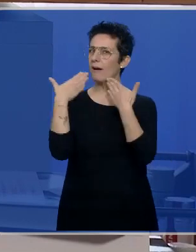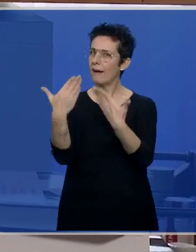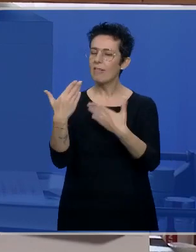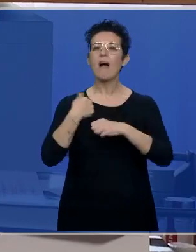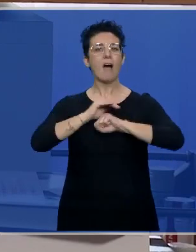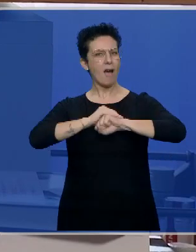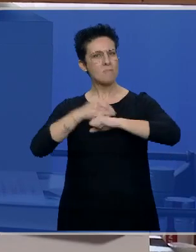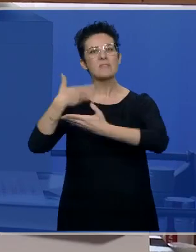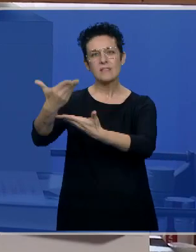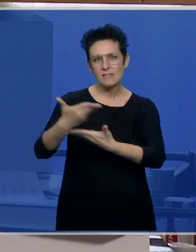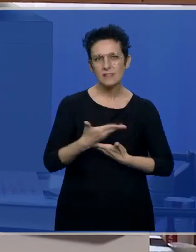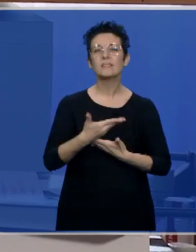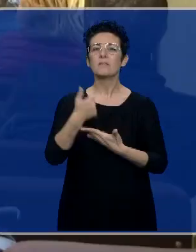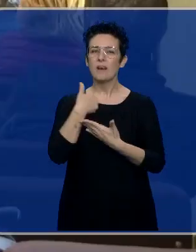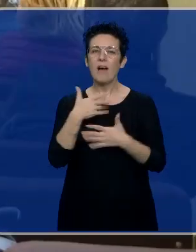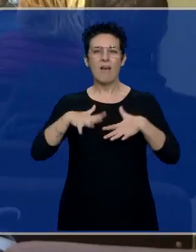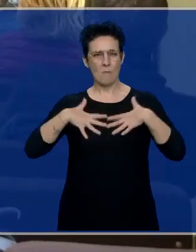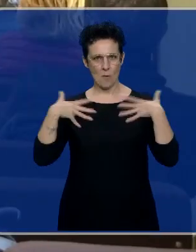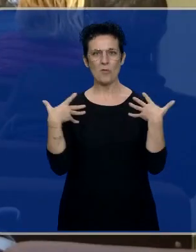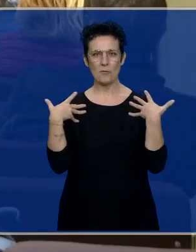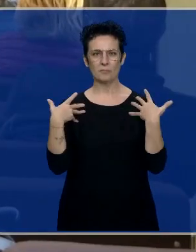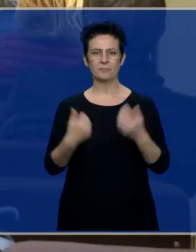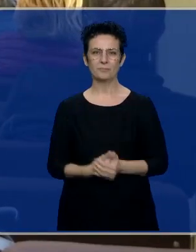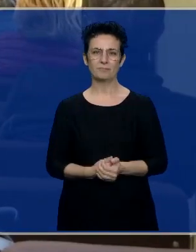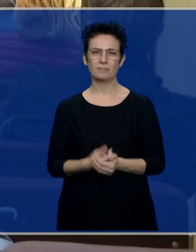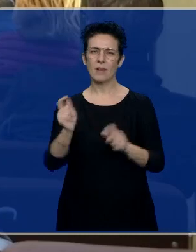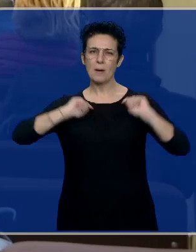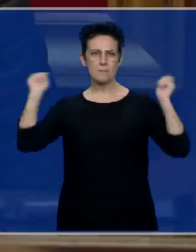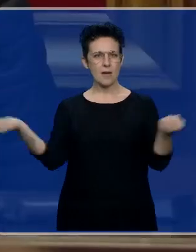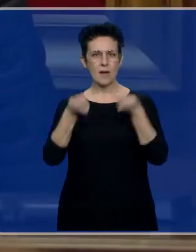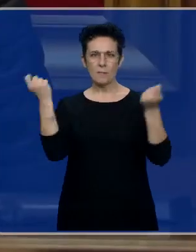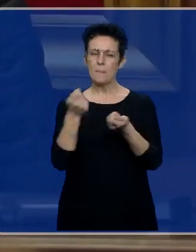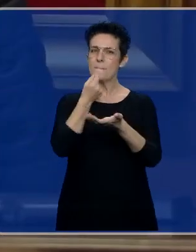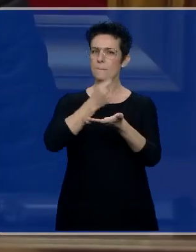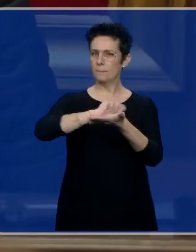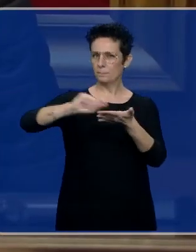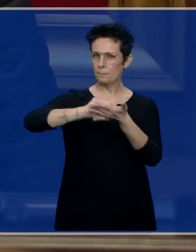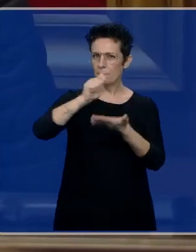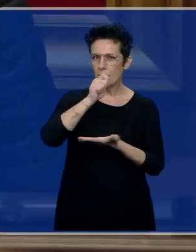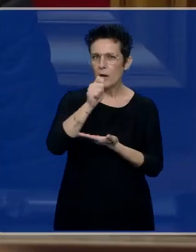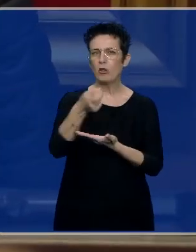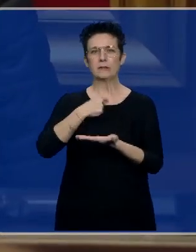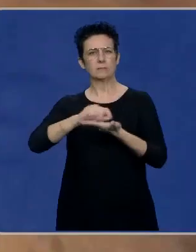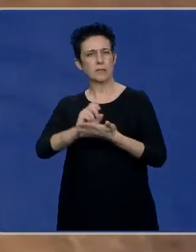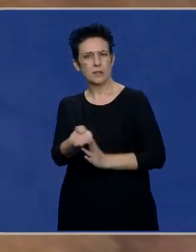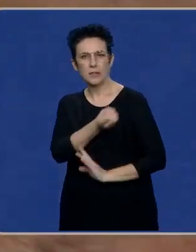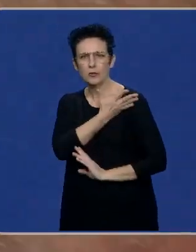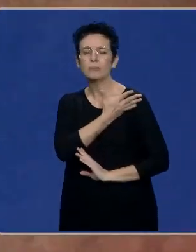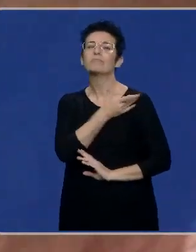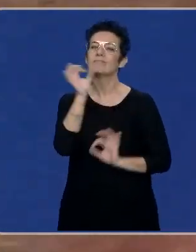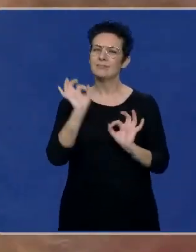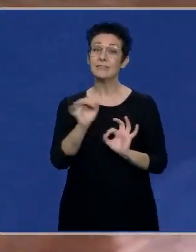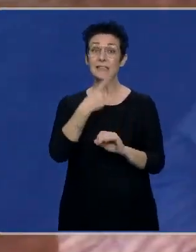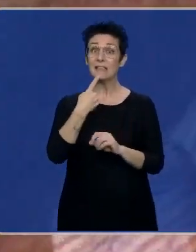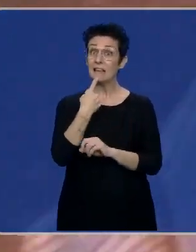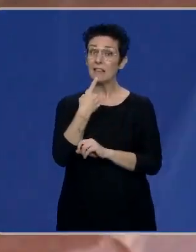amistad, lo recibo con cariño, lo recibo con emoción. Divulgador literario, periodista de profesión y escritor por vocación decía que el